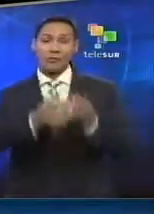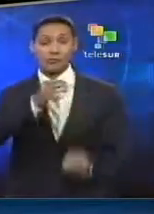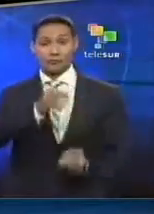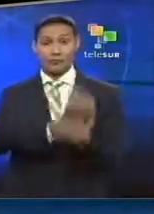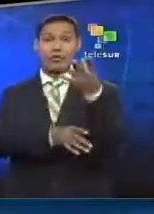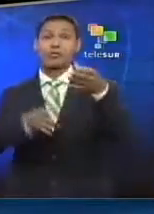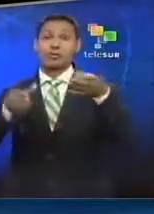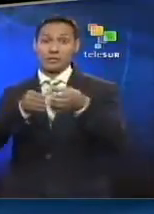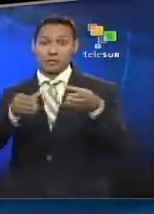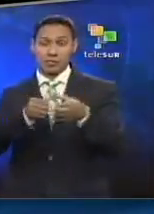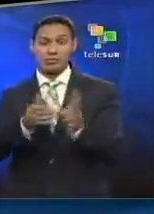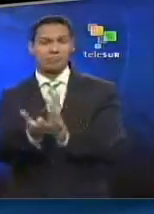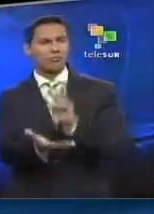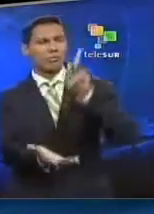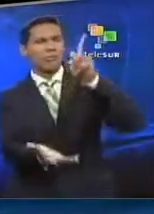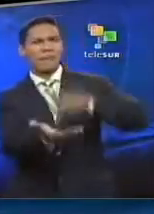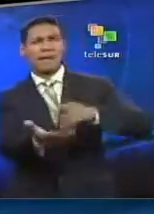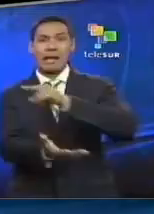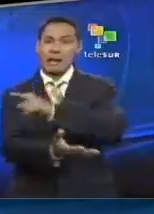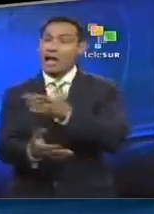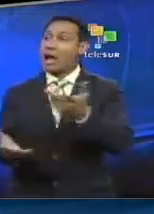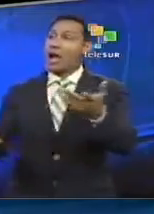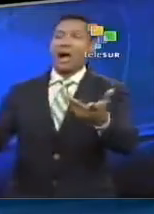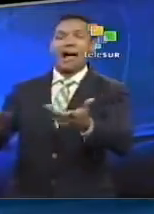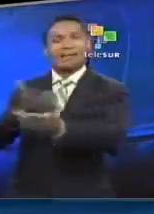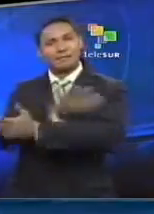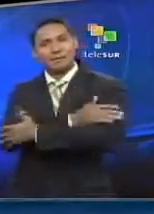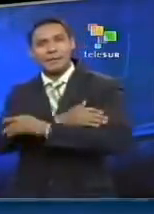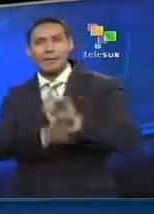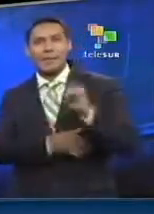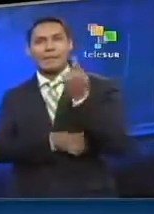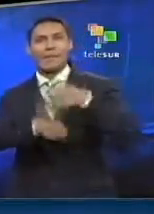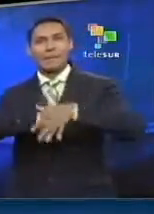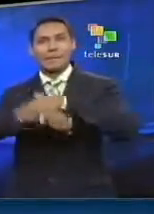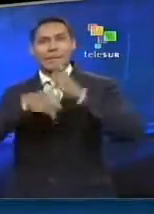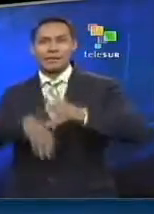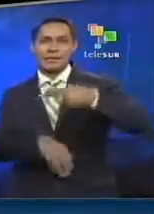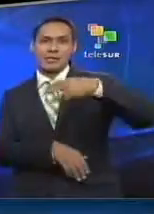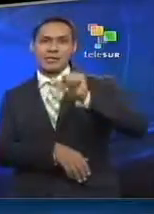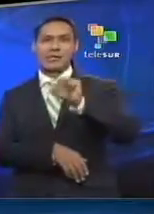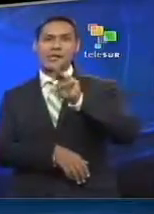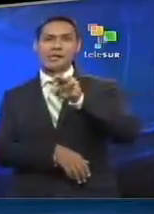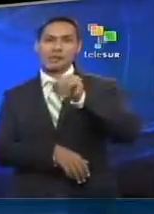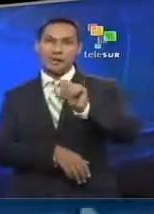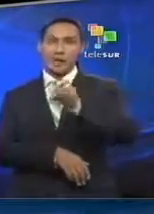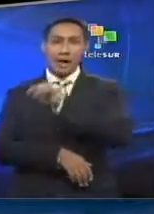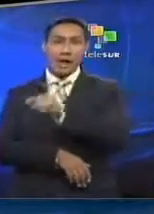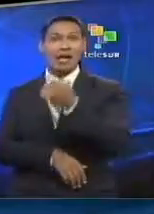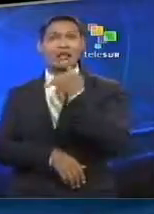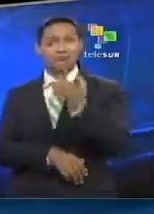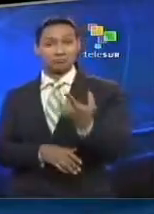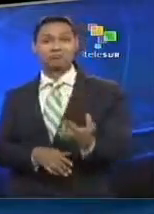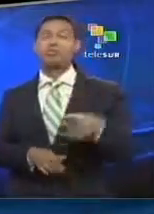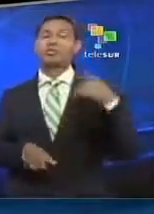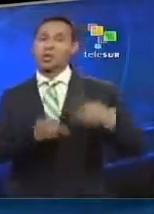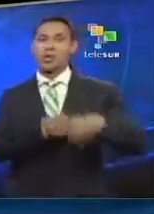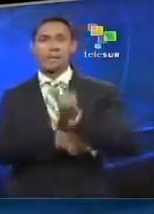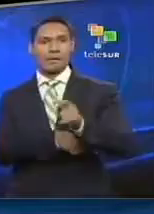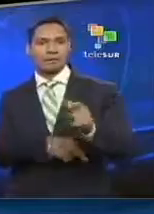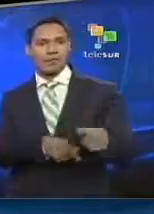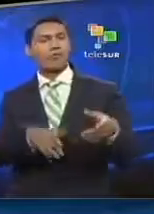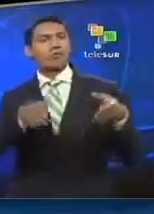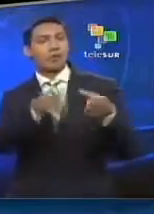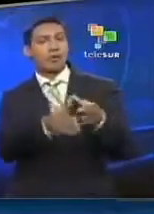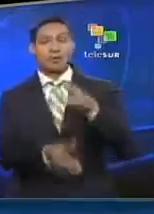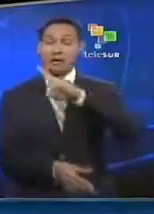aniversario de la fundación de este grupo. A su llegada, Meshal fue recibido por el primer ministro en Hamas, Ismael Hanije, y